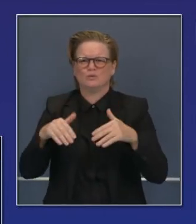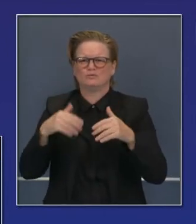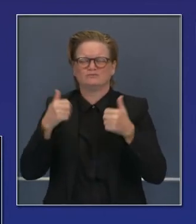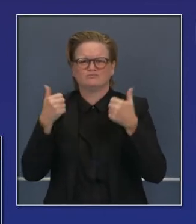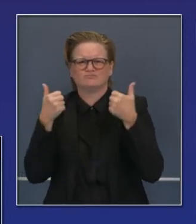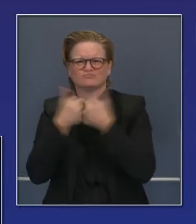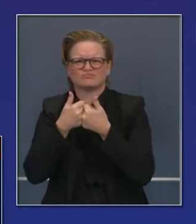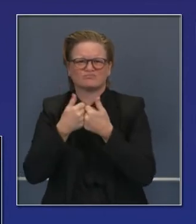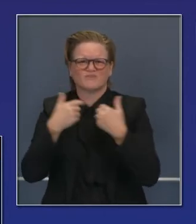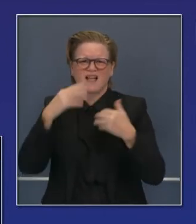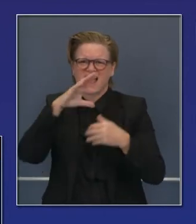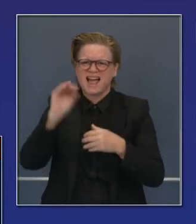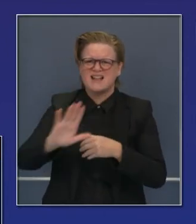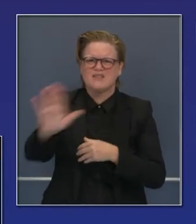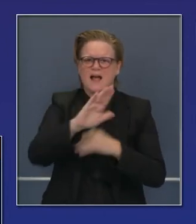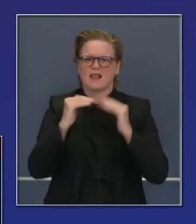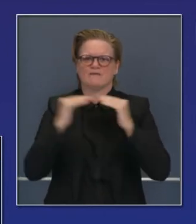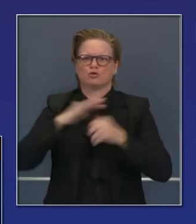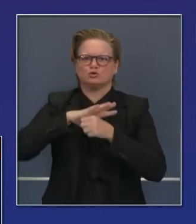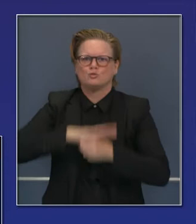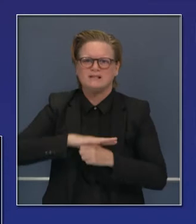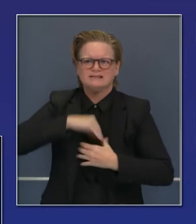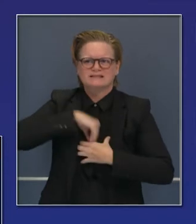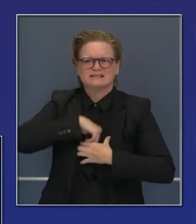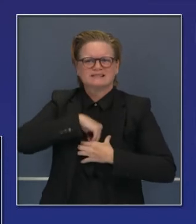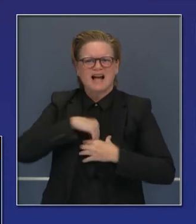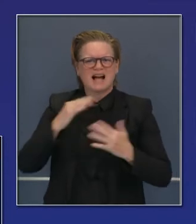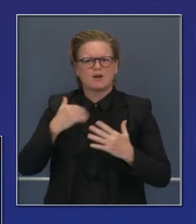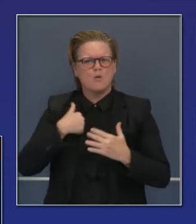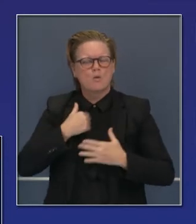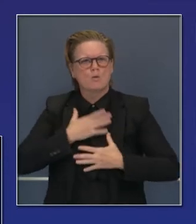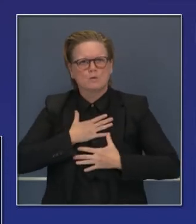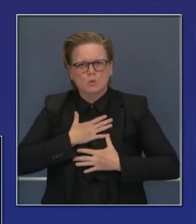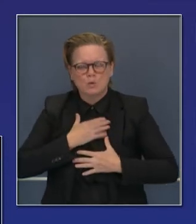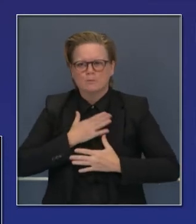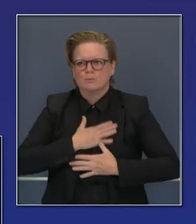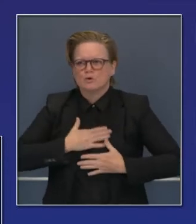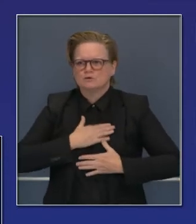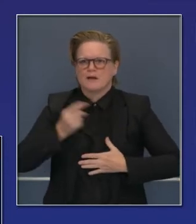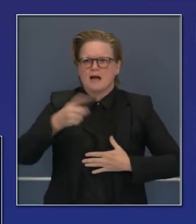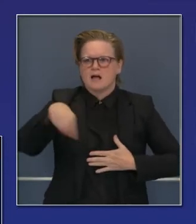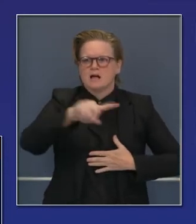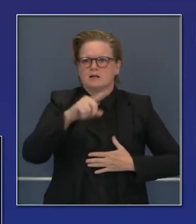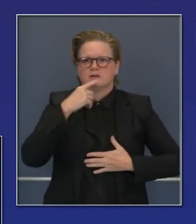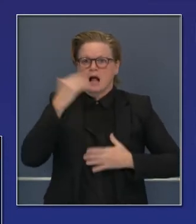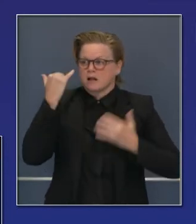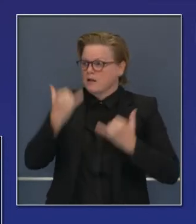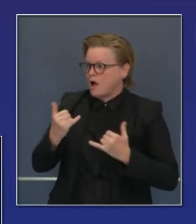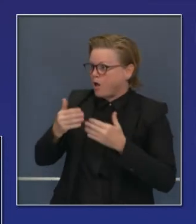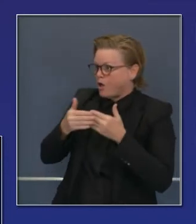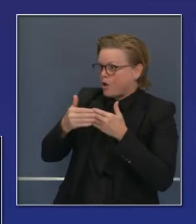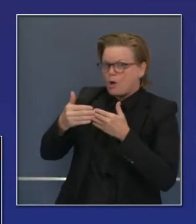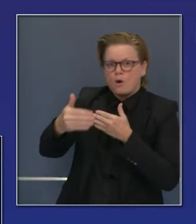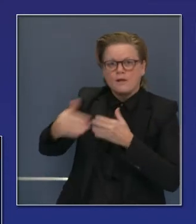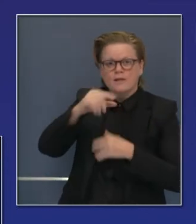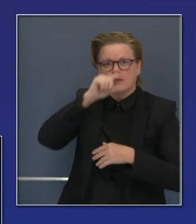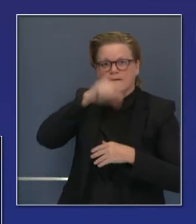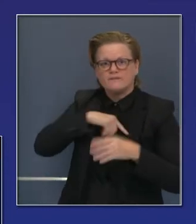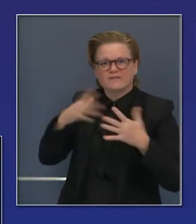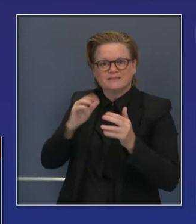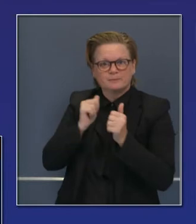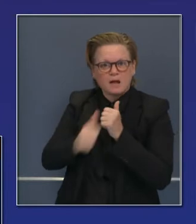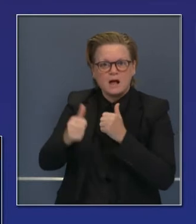hablando de la presión tremenda que han estado sintiendo ellos. Así que estamos ya rebasando la